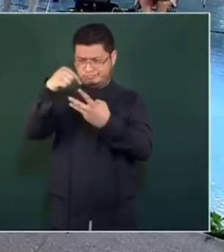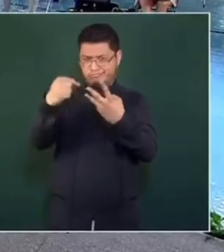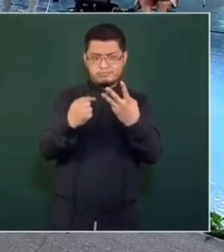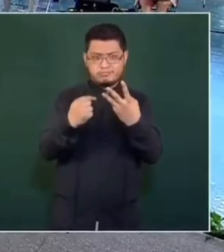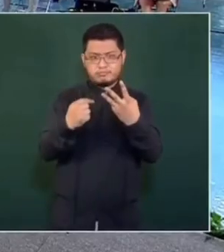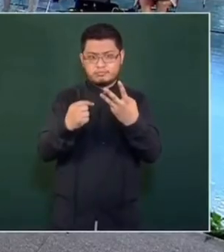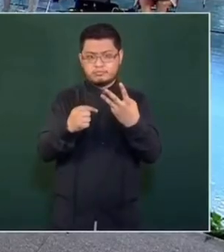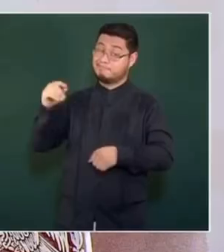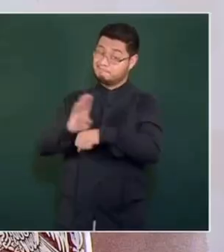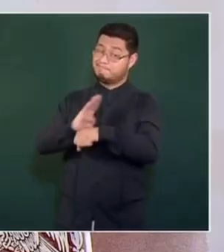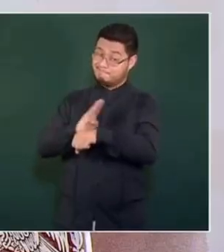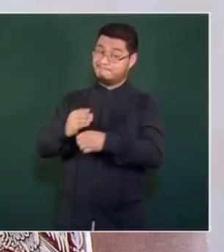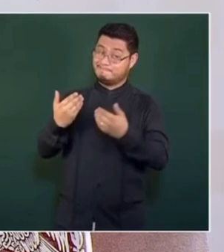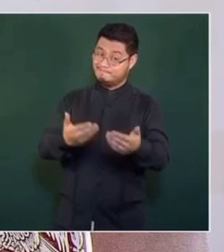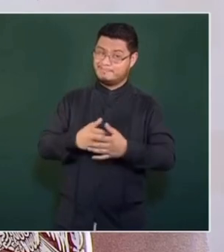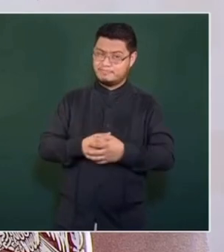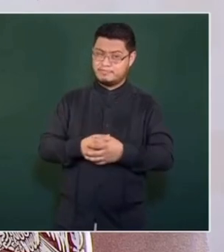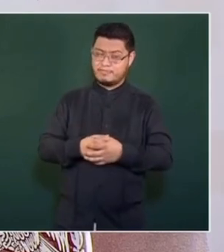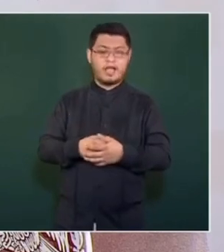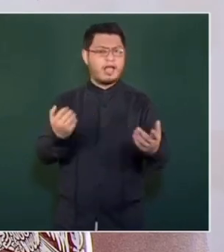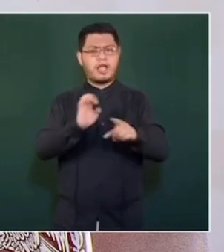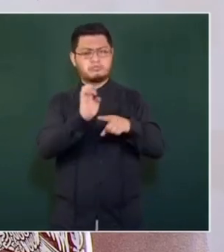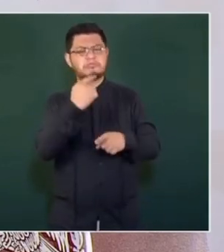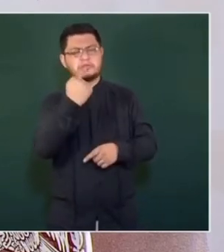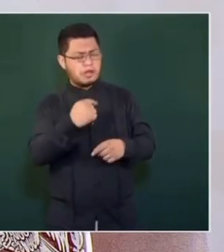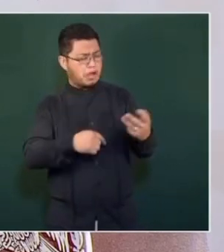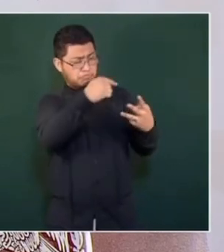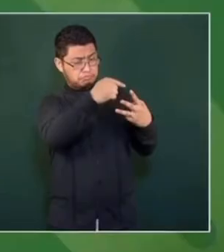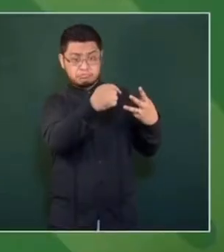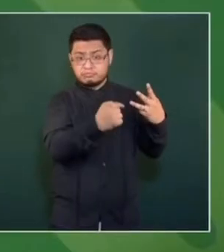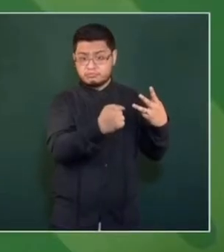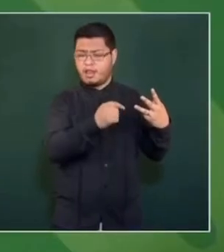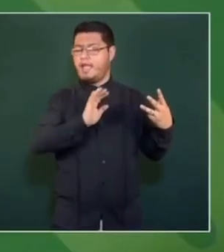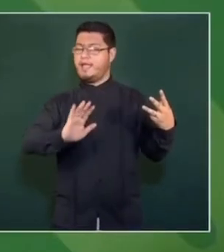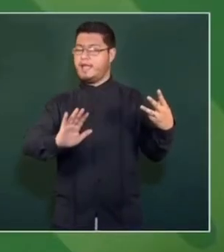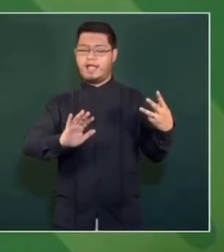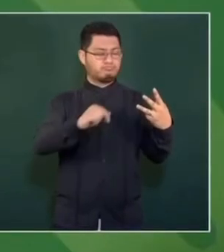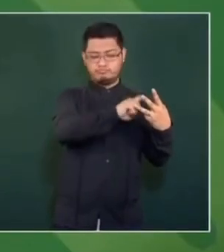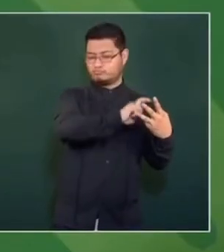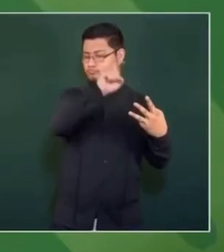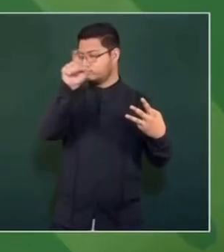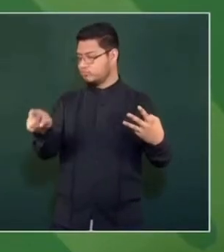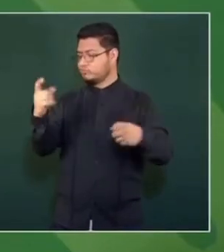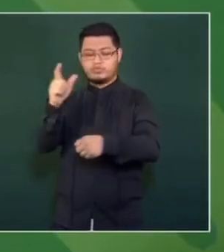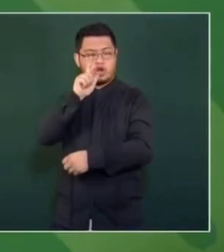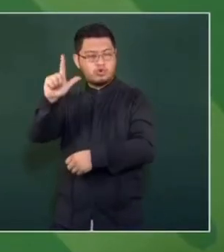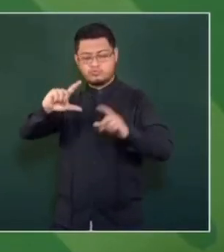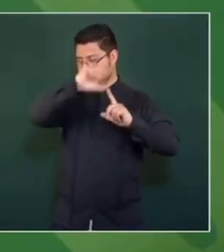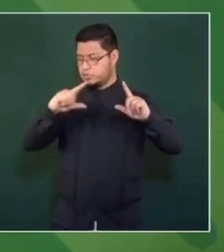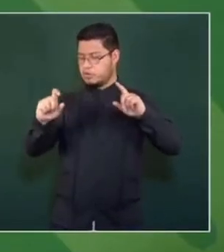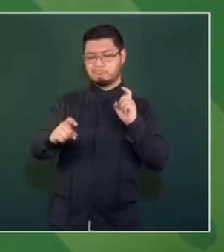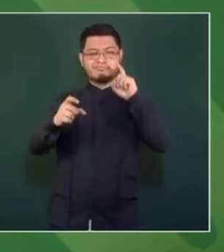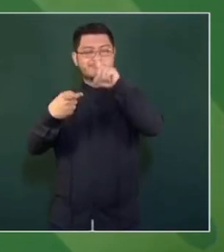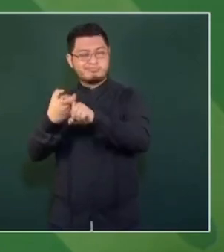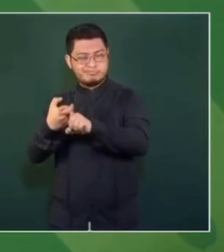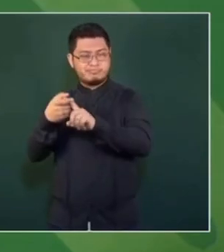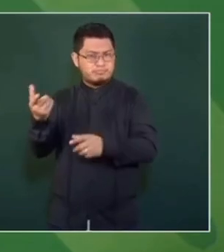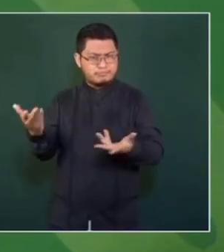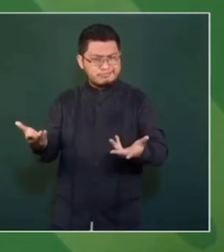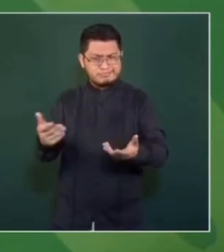Y ya por eso pueden subir esa energía a la red nacional. Y no pagan